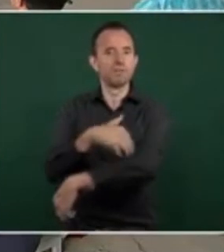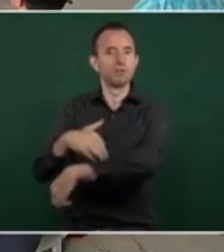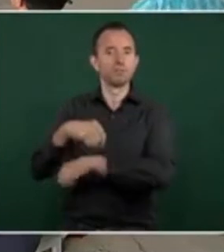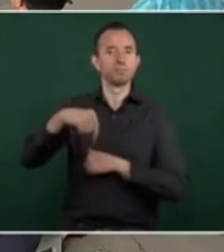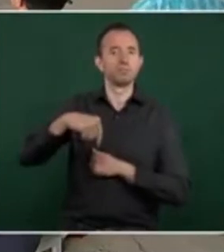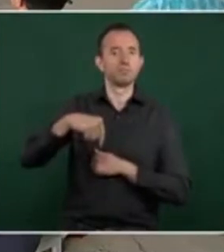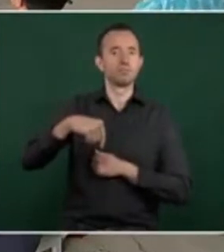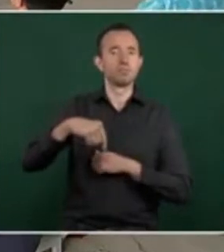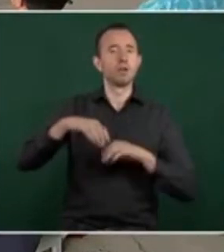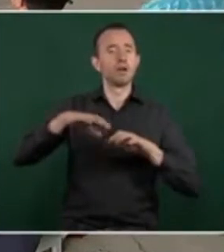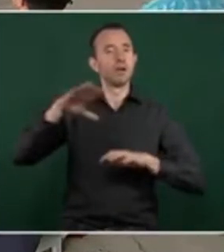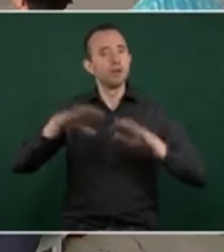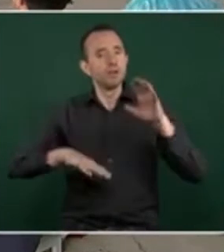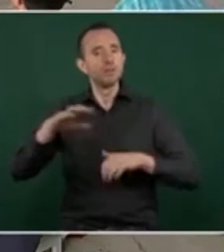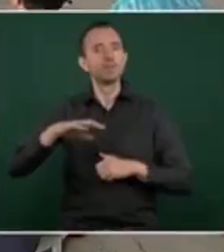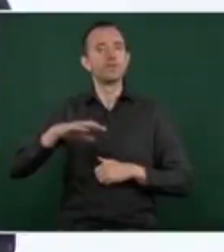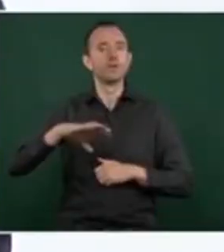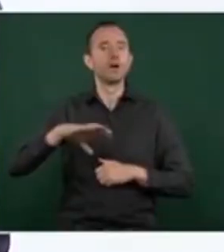porque no se quieren ir.